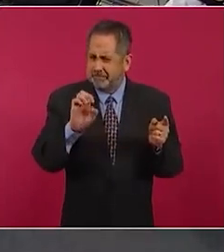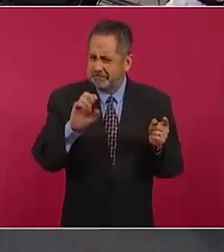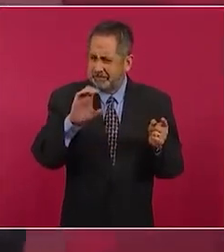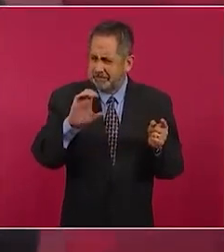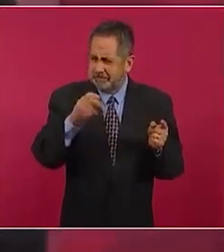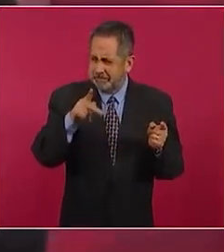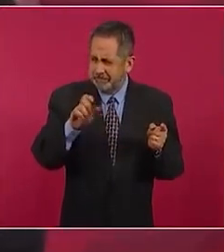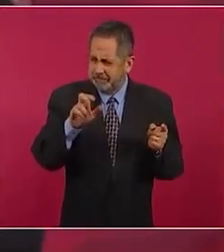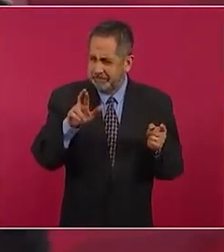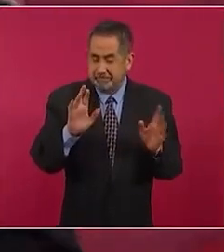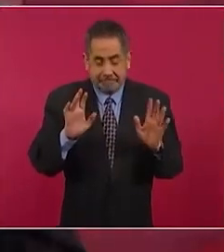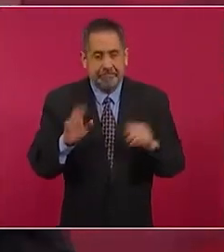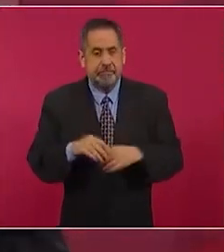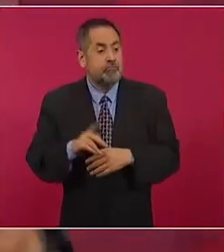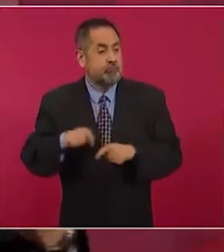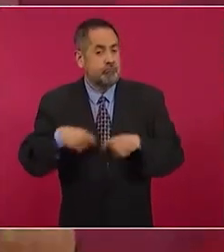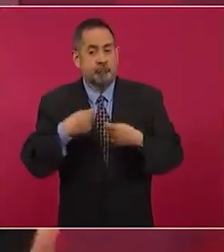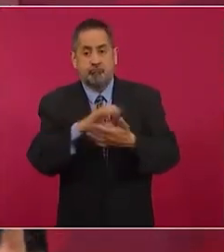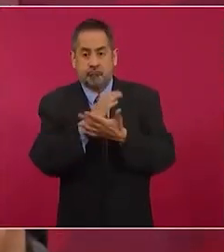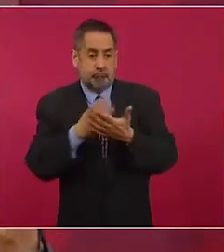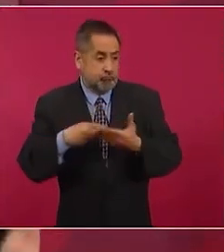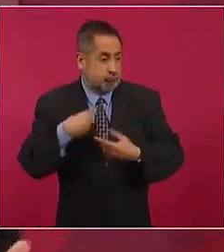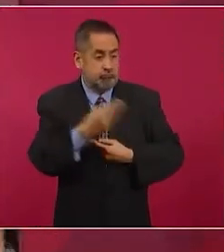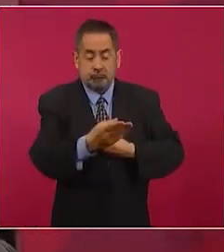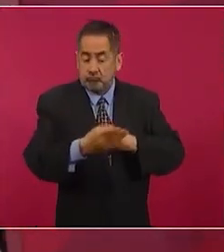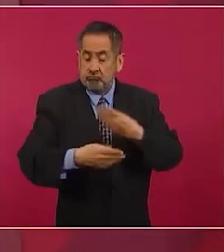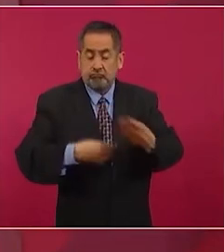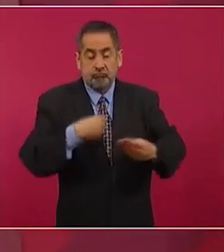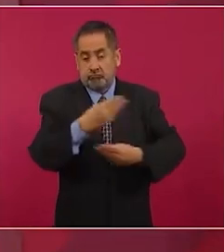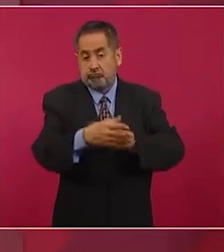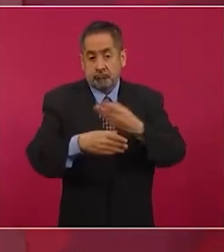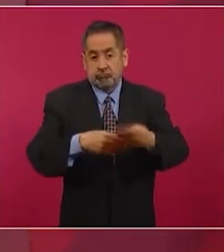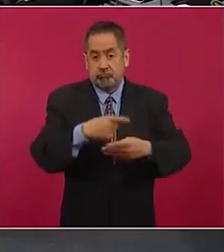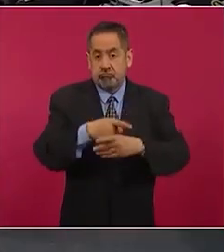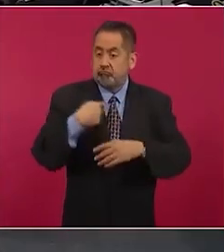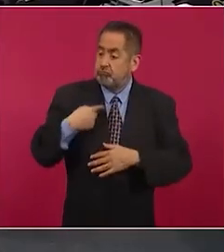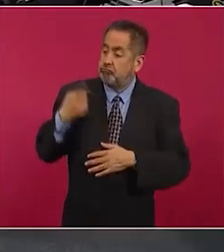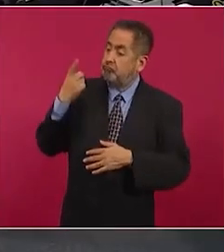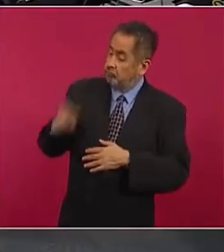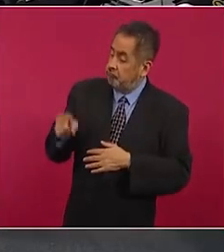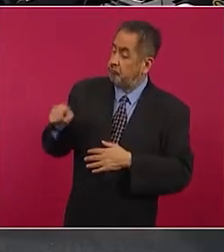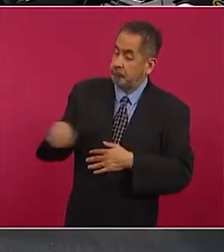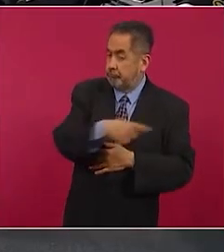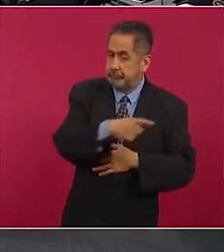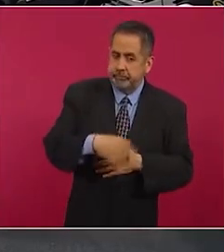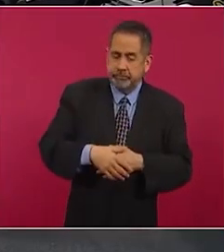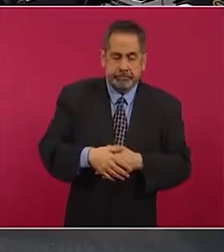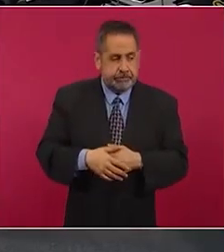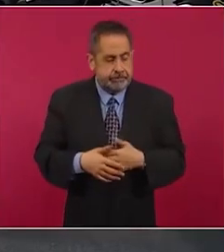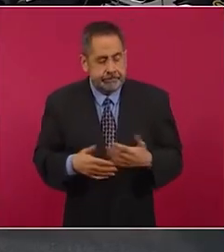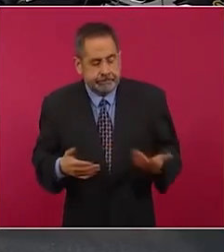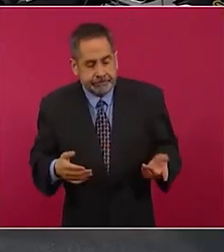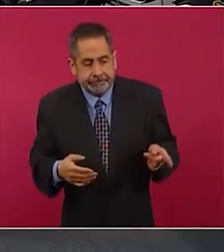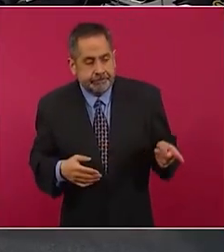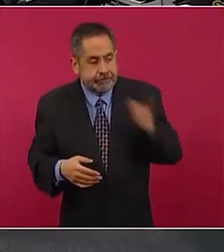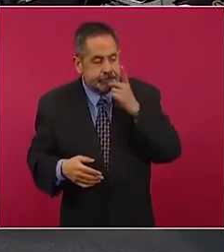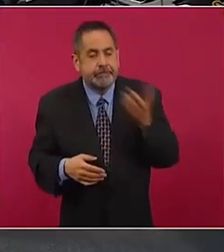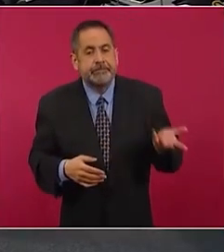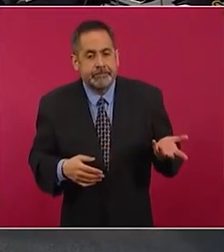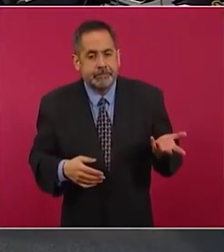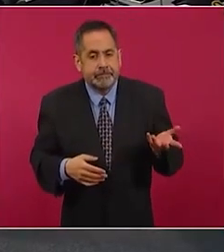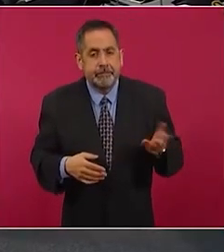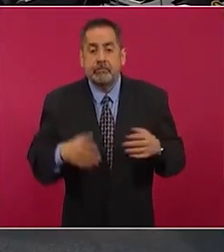Baker, le di bastante contrato ahí, te di la orden para que le dieras contrato